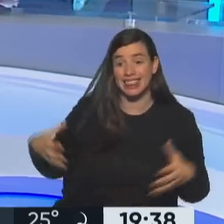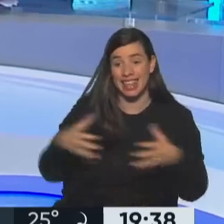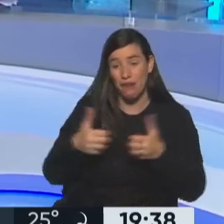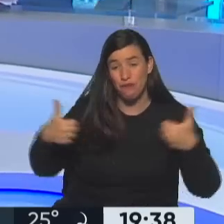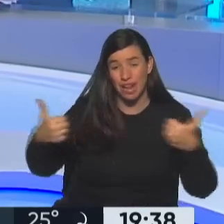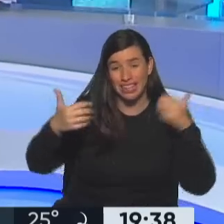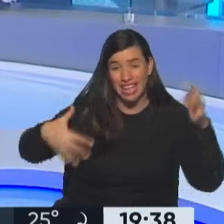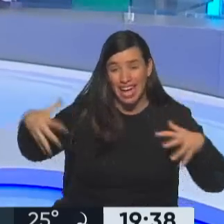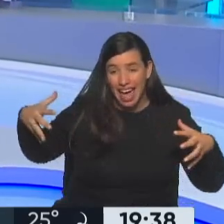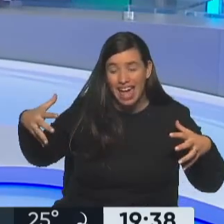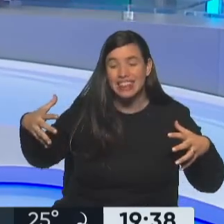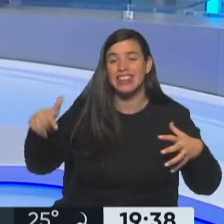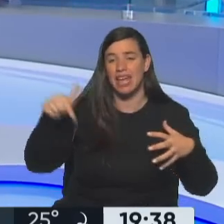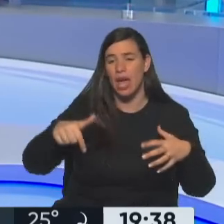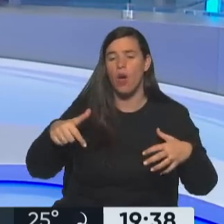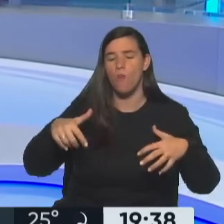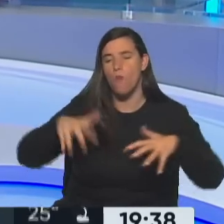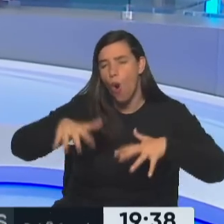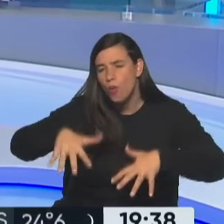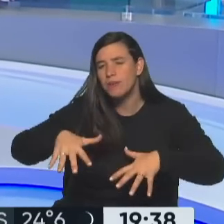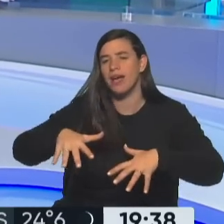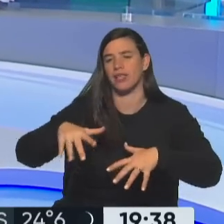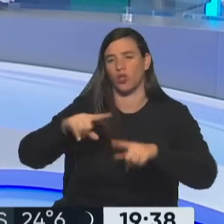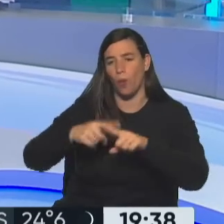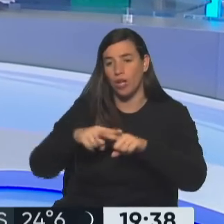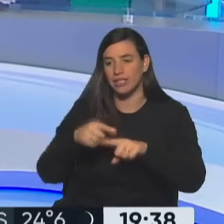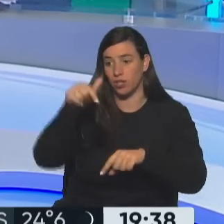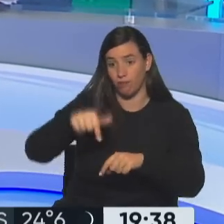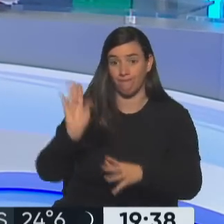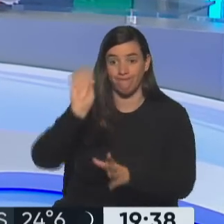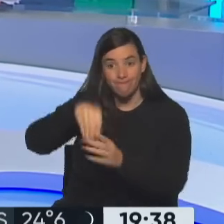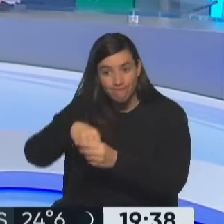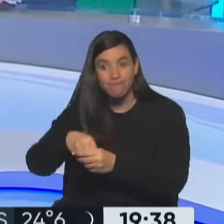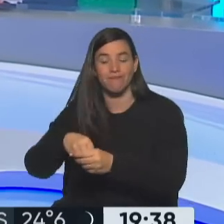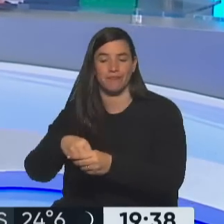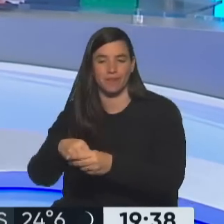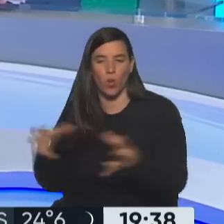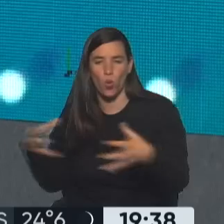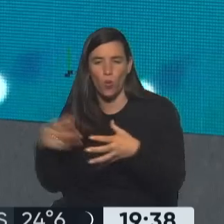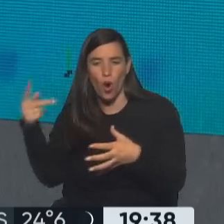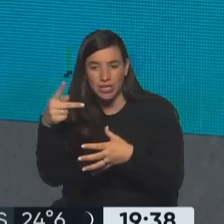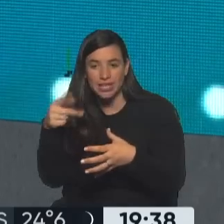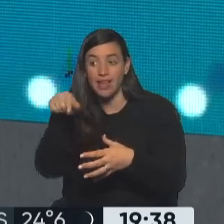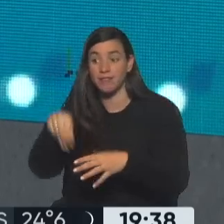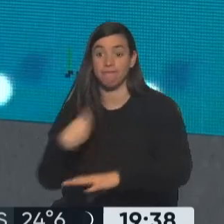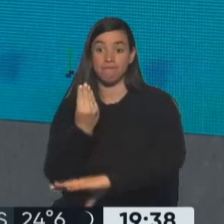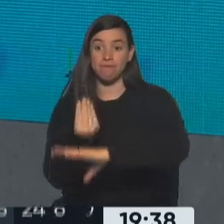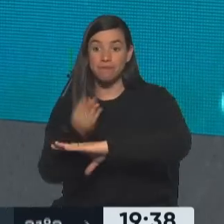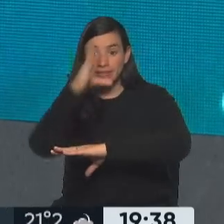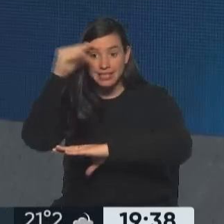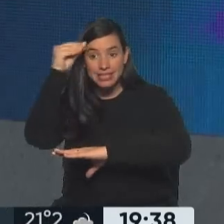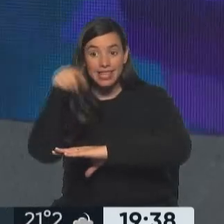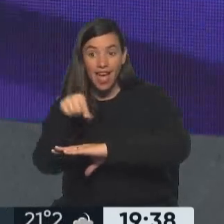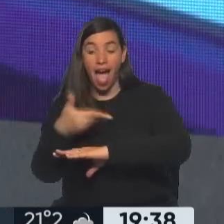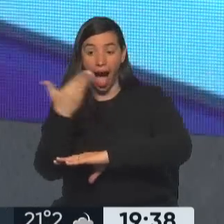movimientos o espacios políticos que integra en la mesa kirchnerista, que hable ella es garantía de movilización. Me están